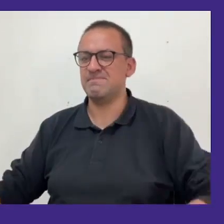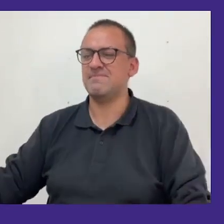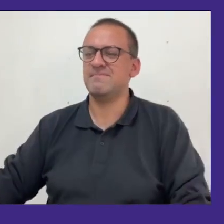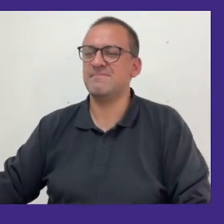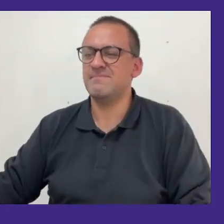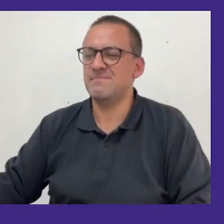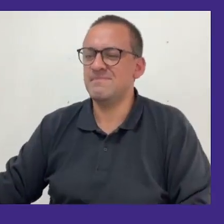chao muchas gracias